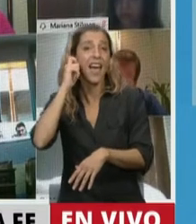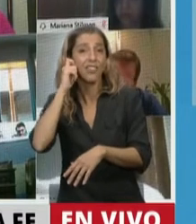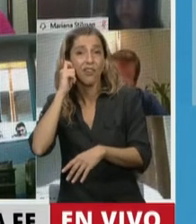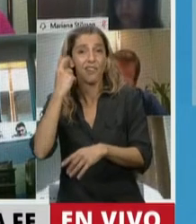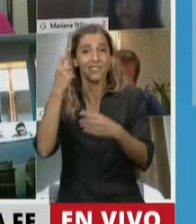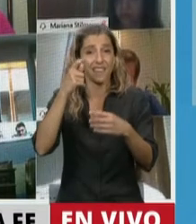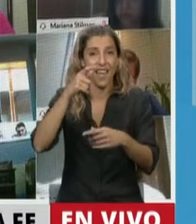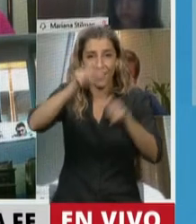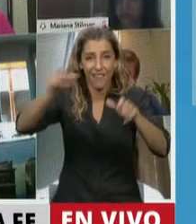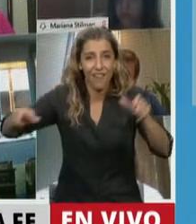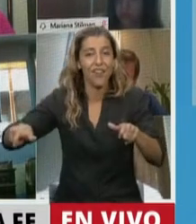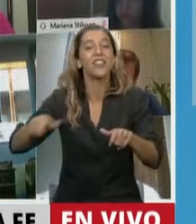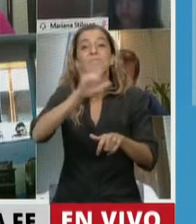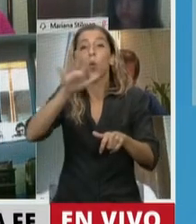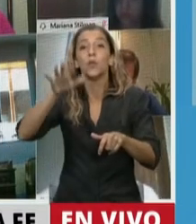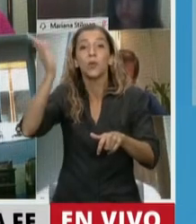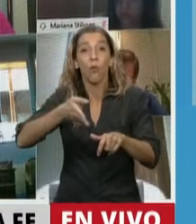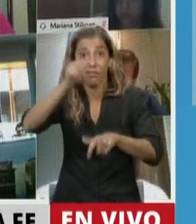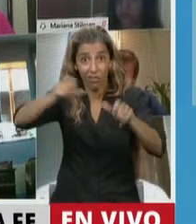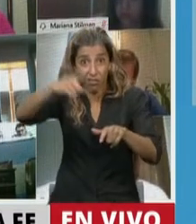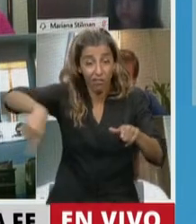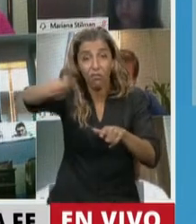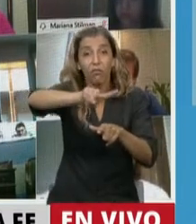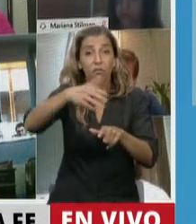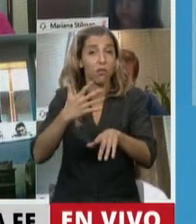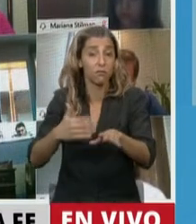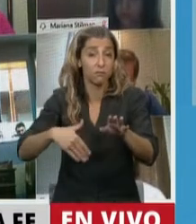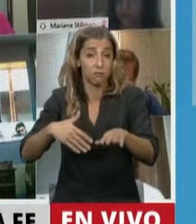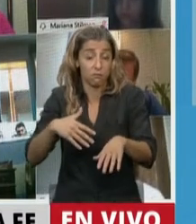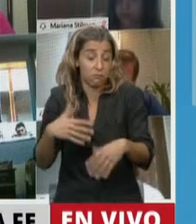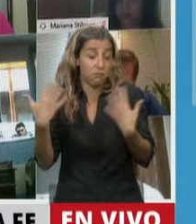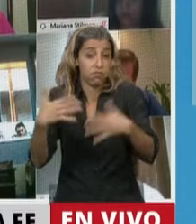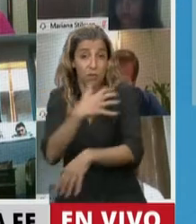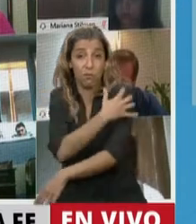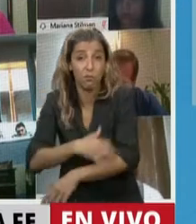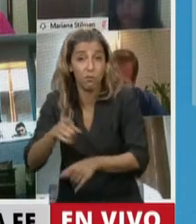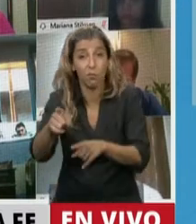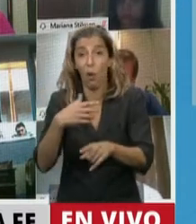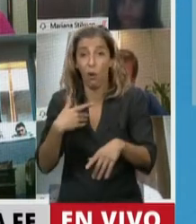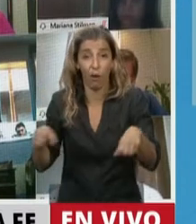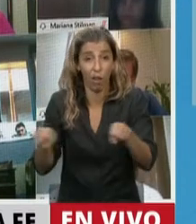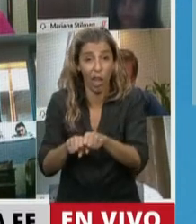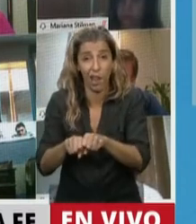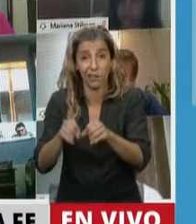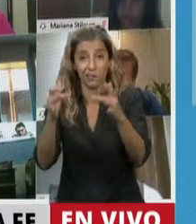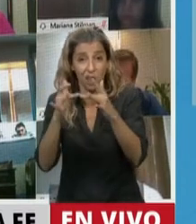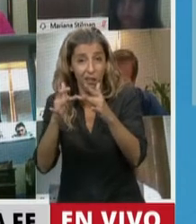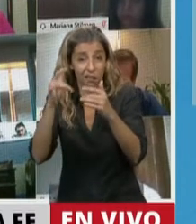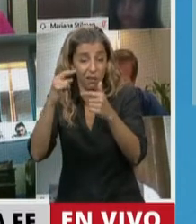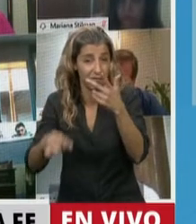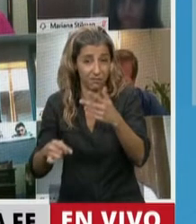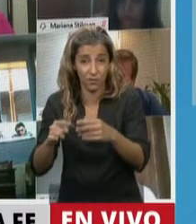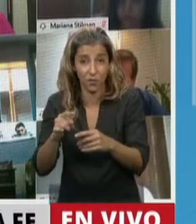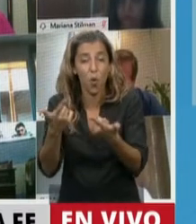pueden acceder a condiciones objetivas, mínimas, a esa educación virtual.